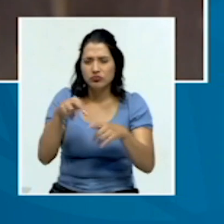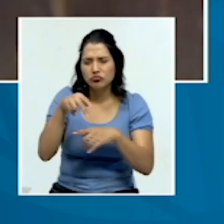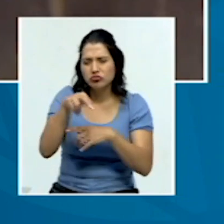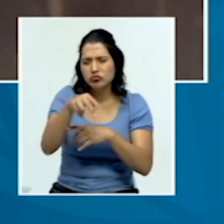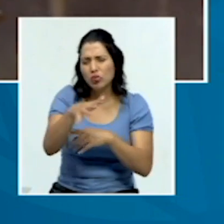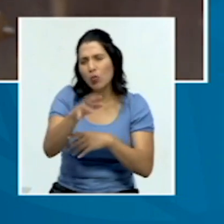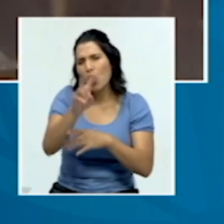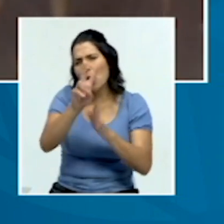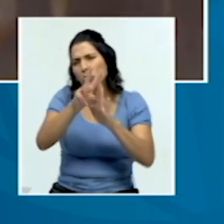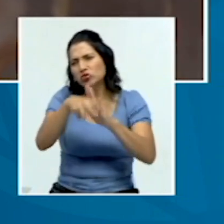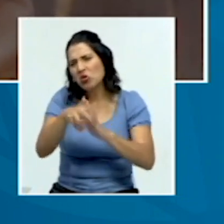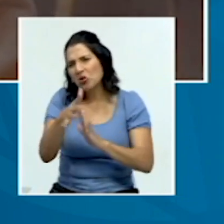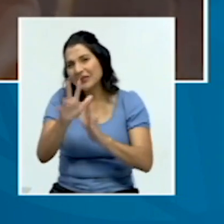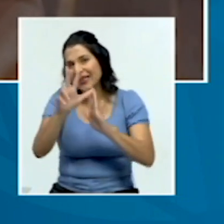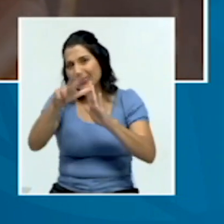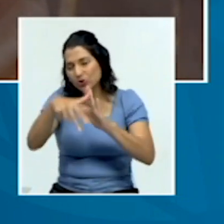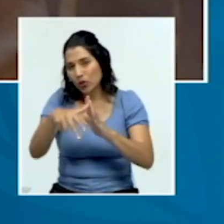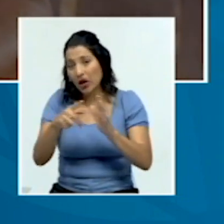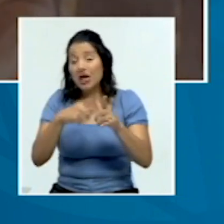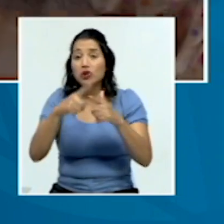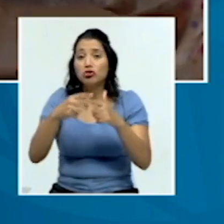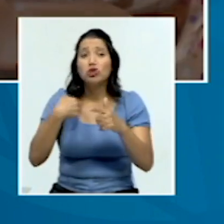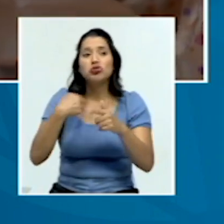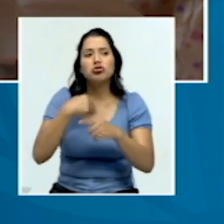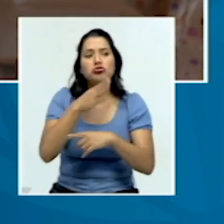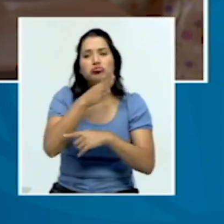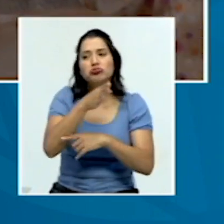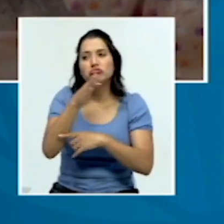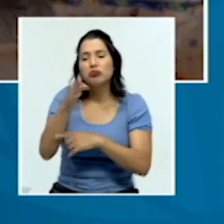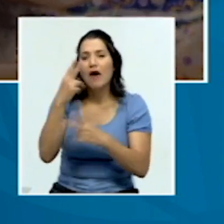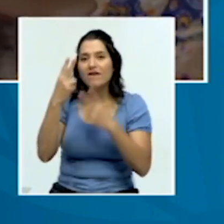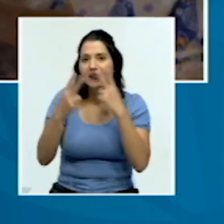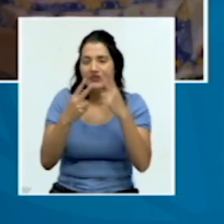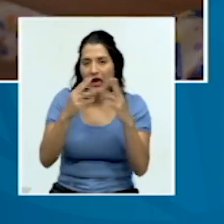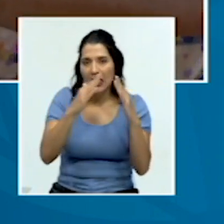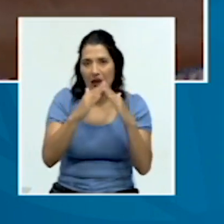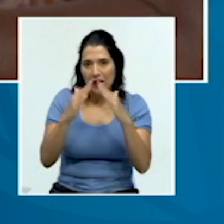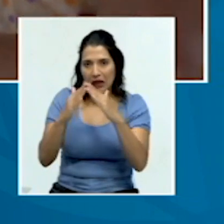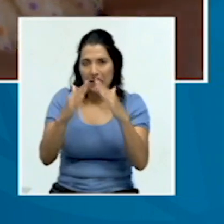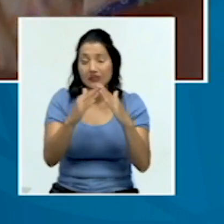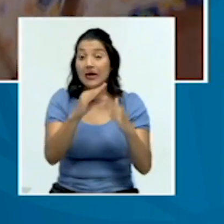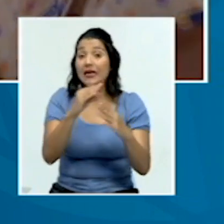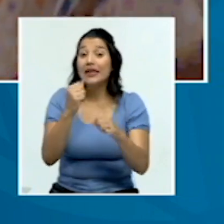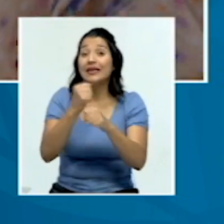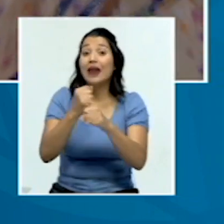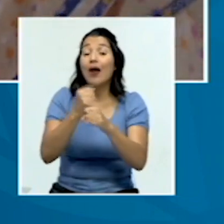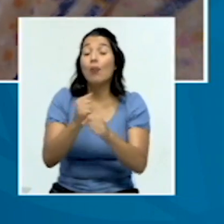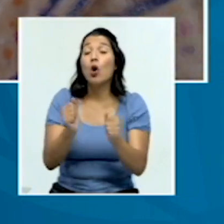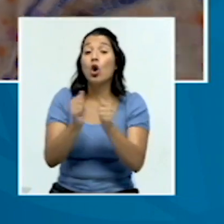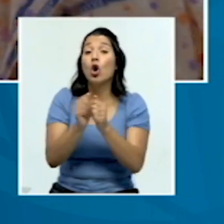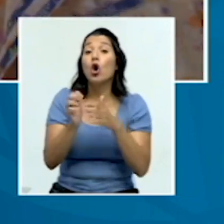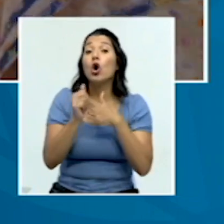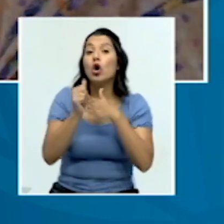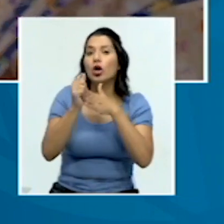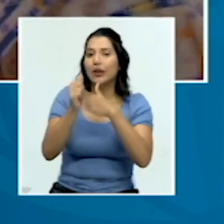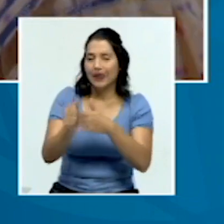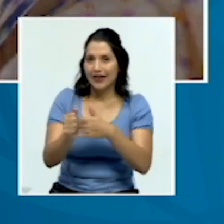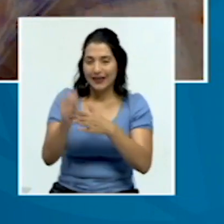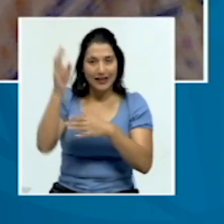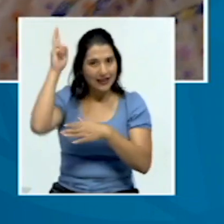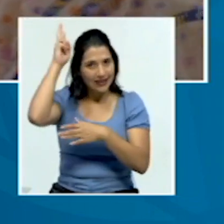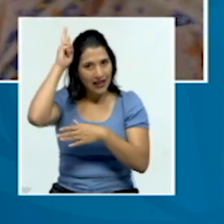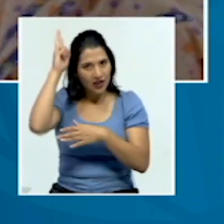en donde vamos haciendo visitas domiciliares y trabajando con los líderes indígenas, tanto los médicos